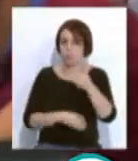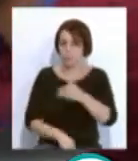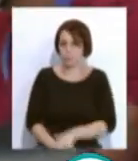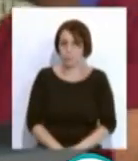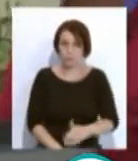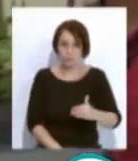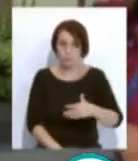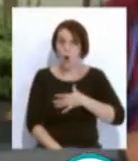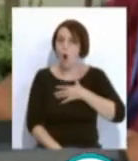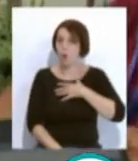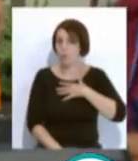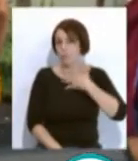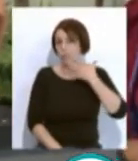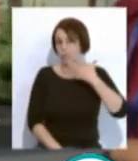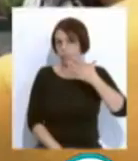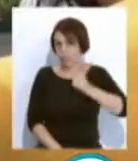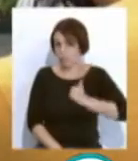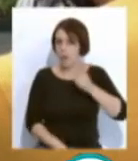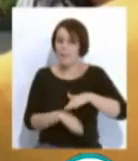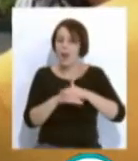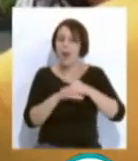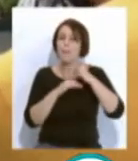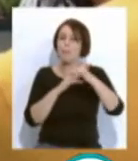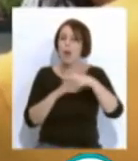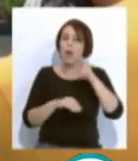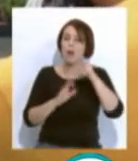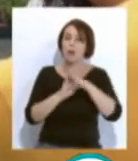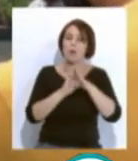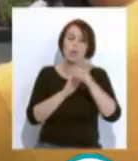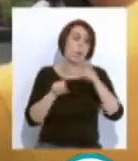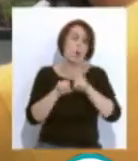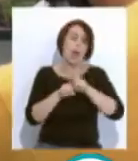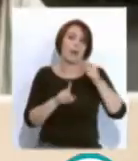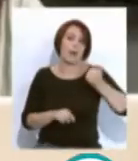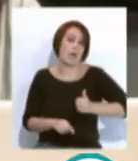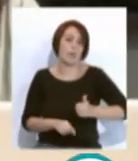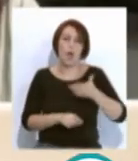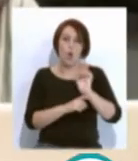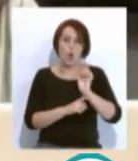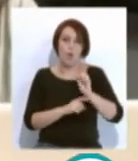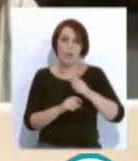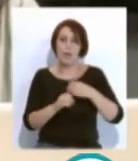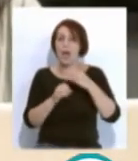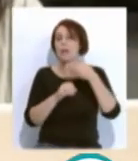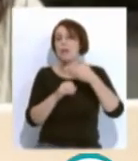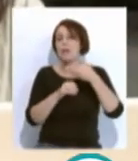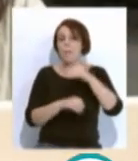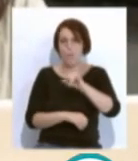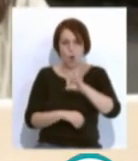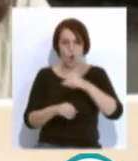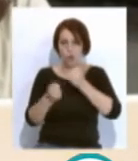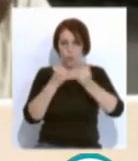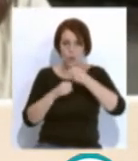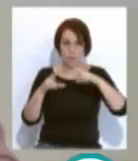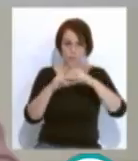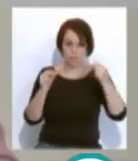Una oportunidad para plantear la necesidad de seguir mirando al mar, como fuente de riqueza bioecológica y económica, como la Universidad de Cádiz ha querido